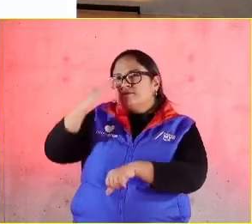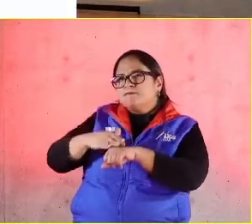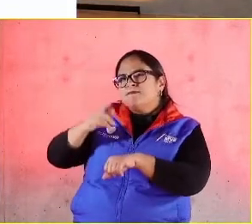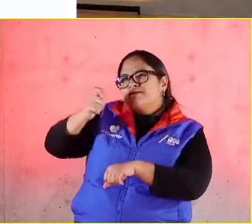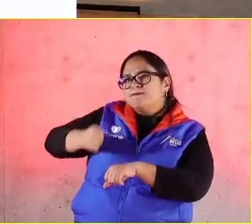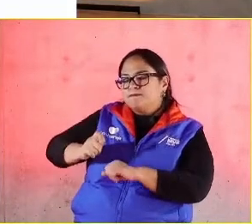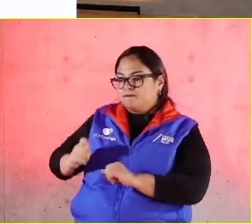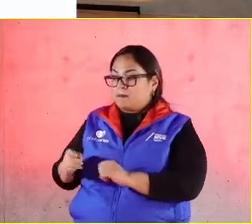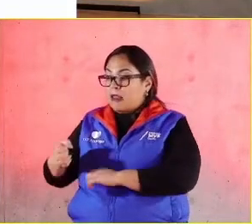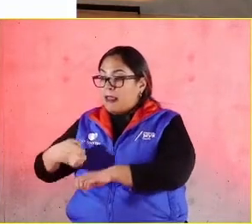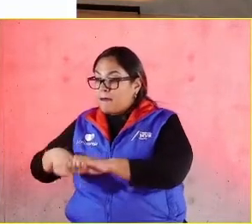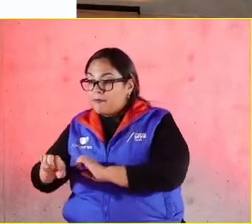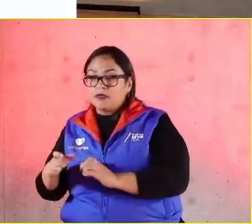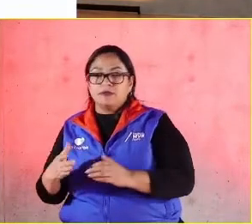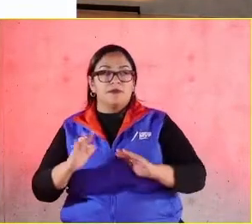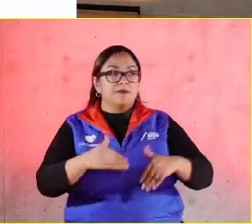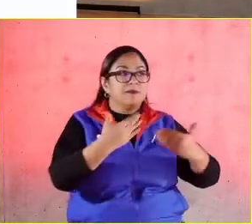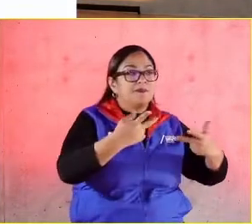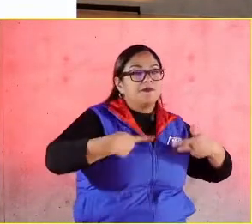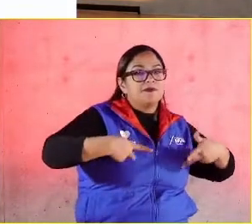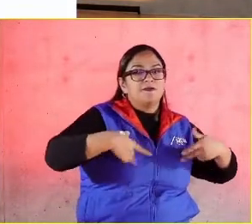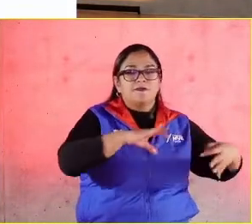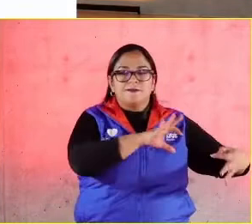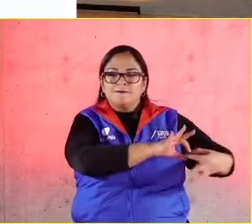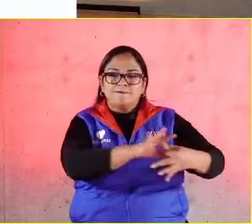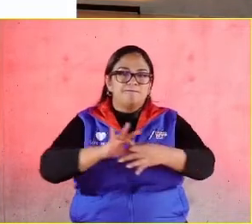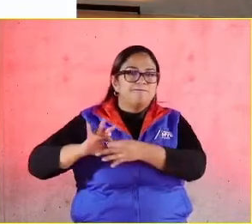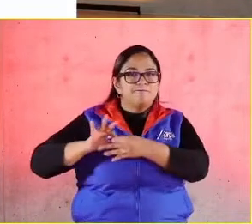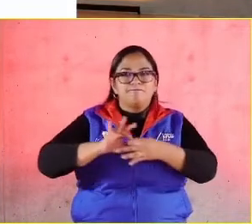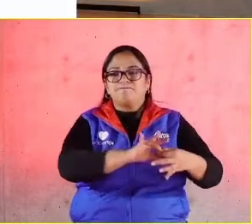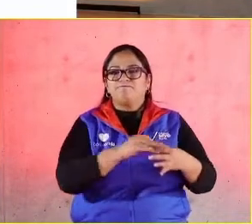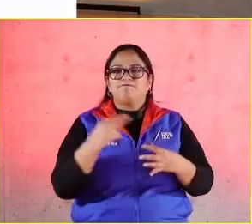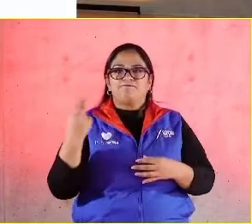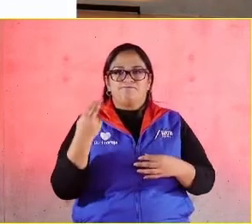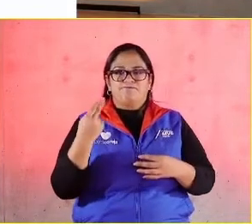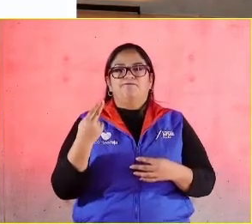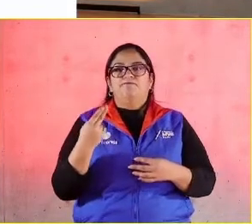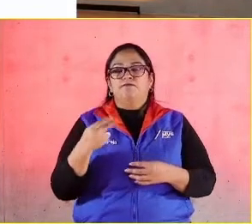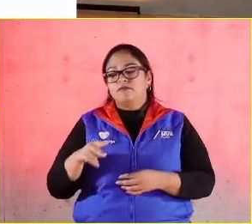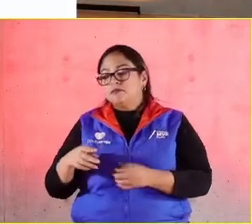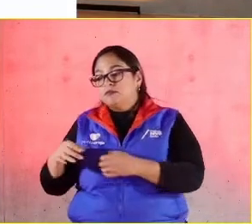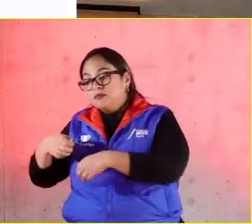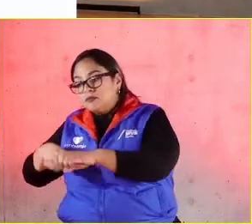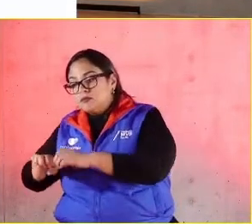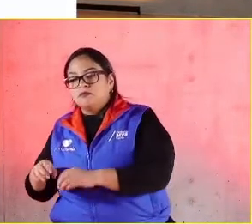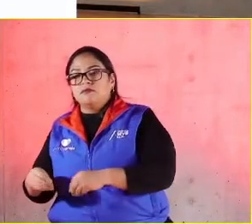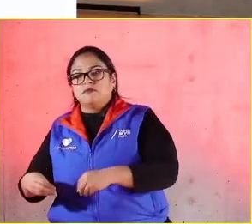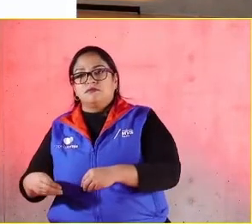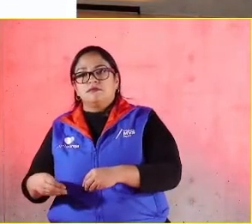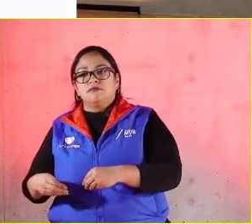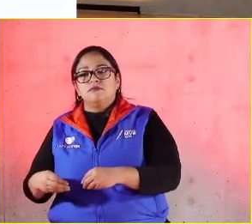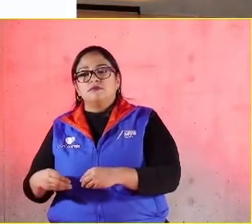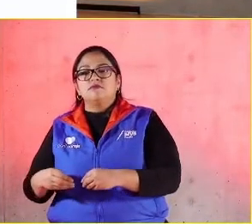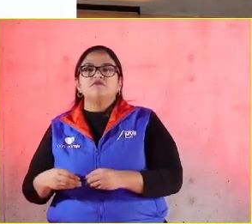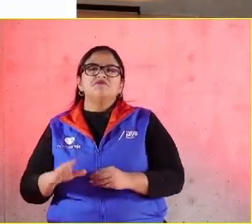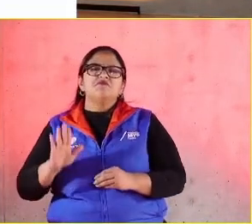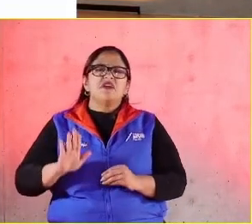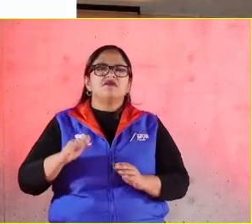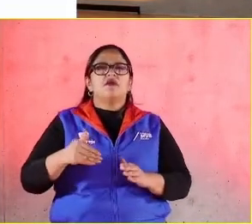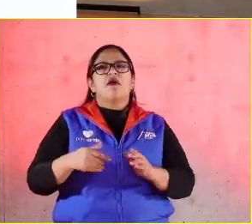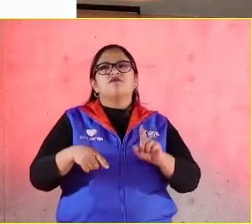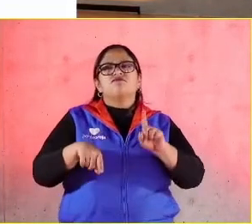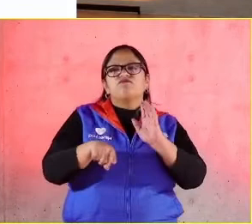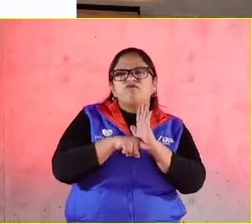sociedad se necesitan mutuamente. Es difícil asegurar la supervivencia de una empresa en un entorno deprimido y